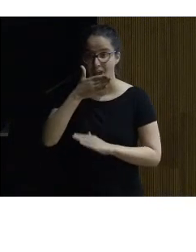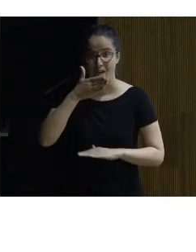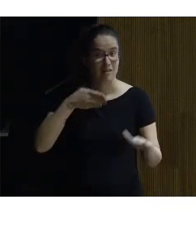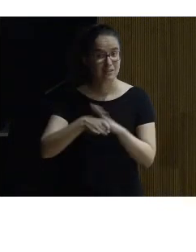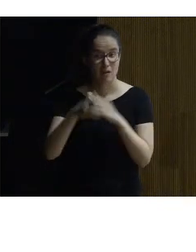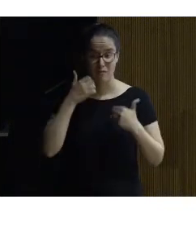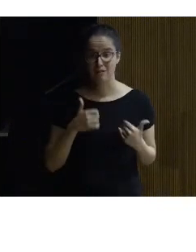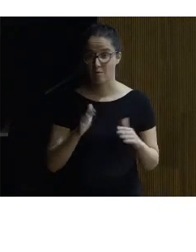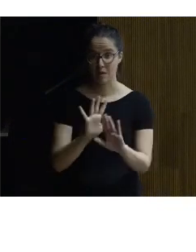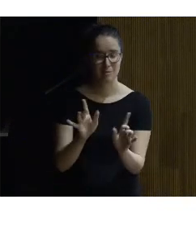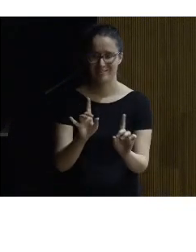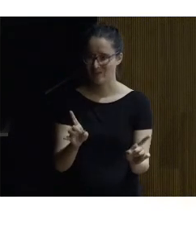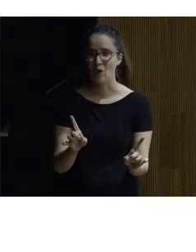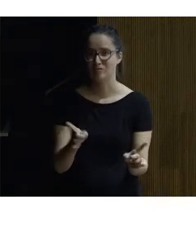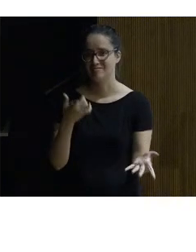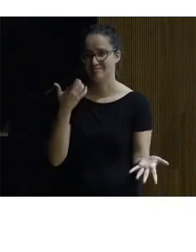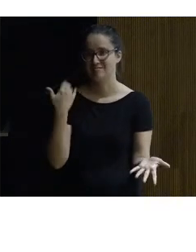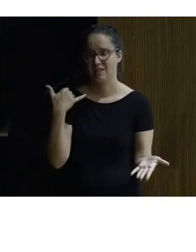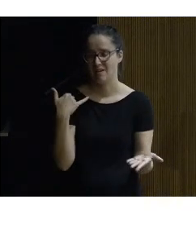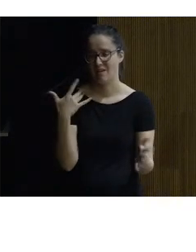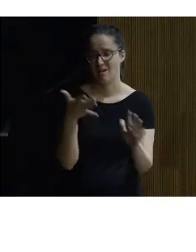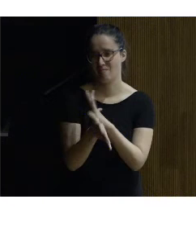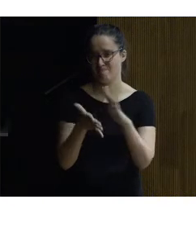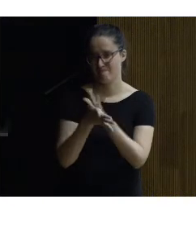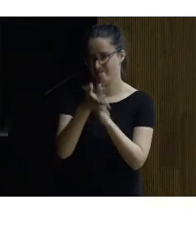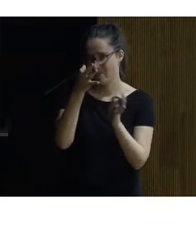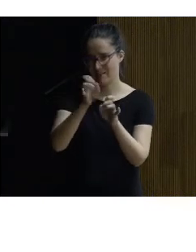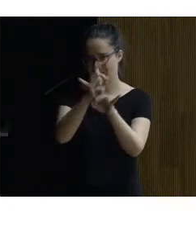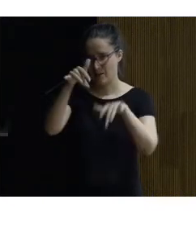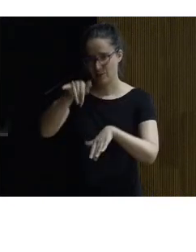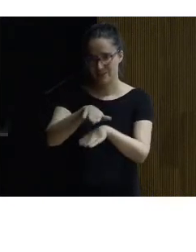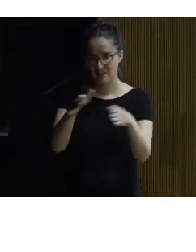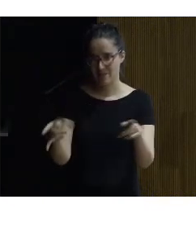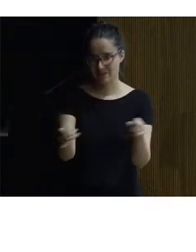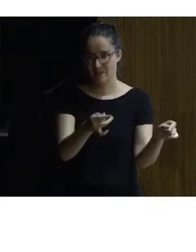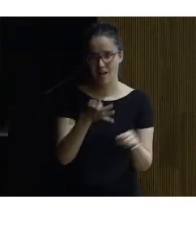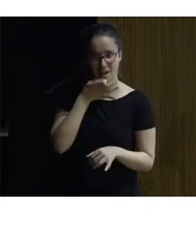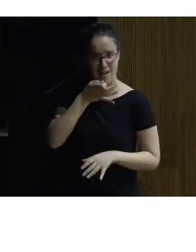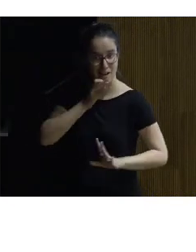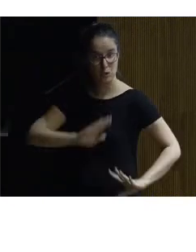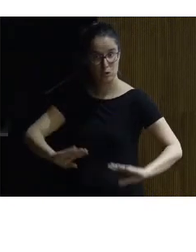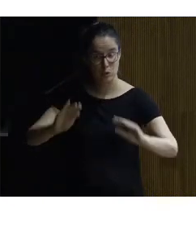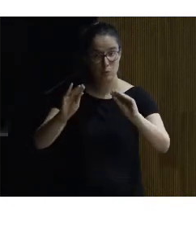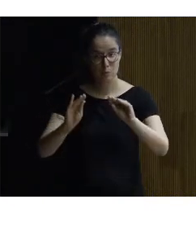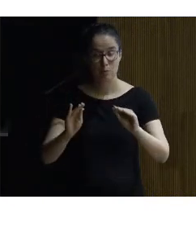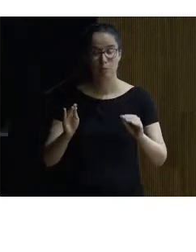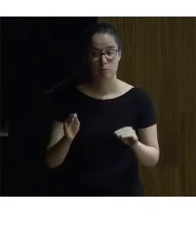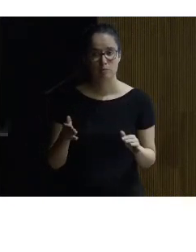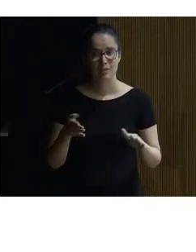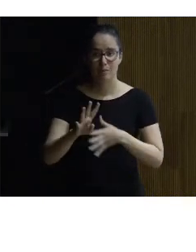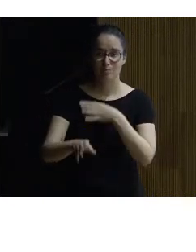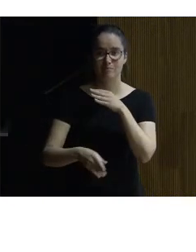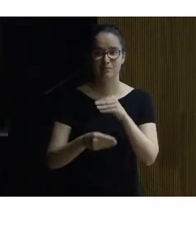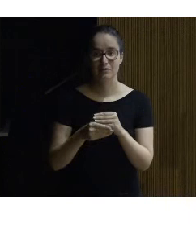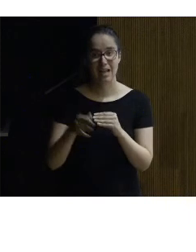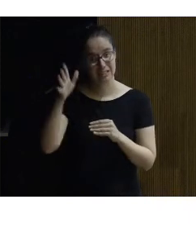ha quedado reflejado de forma espléndida en esta mesa y en sus intervenciones sino que a ella se ha de sumar